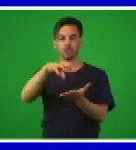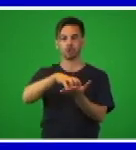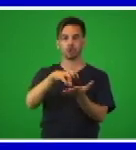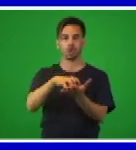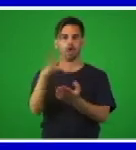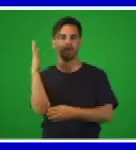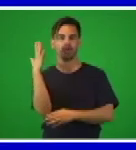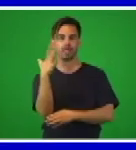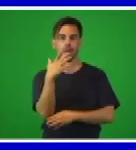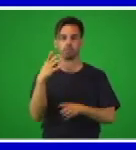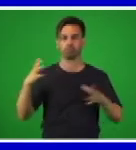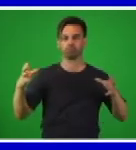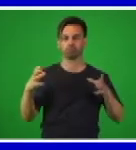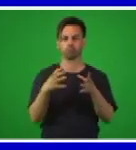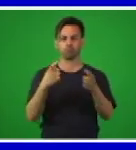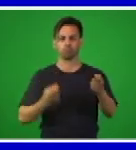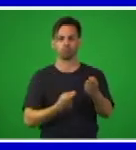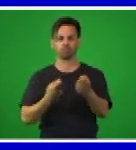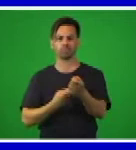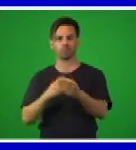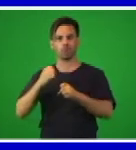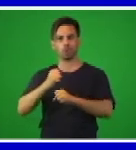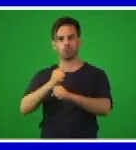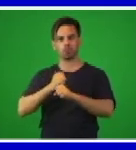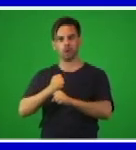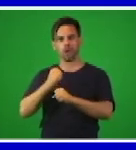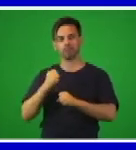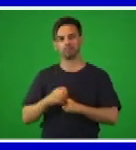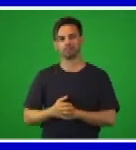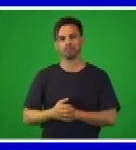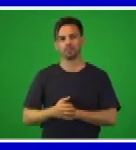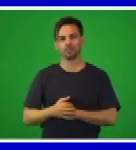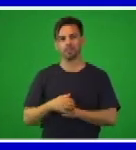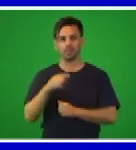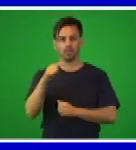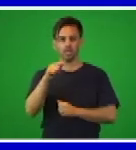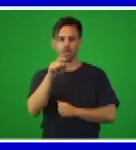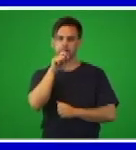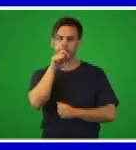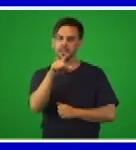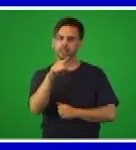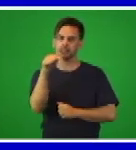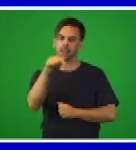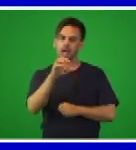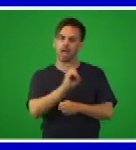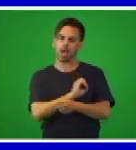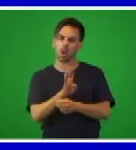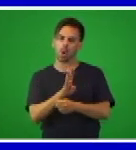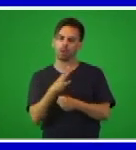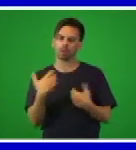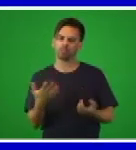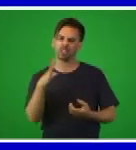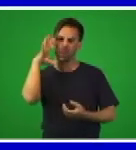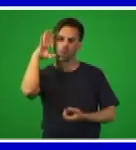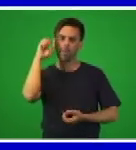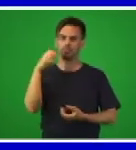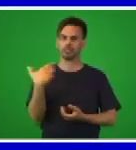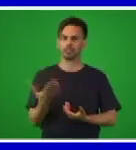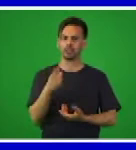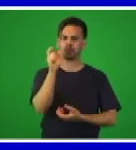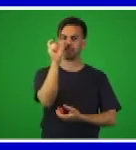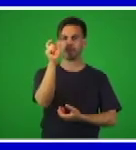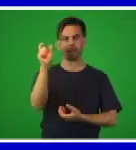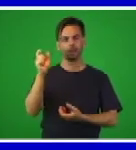de esta obra, ustedes tienen que necesariamente comprender las palabras que aparecen en ellas. Por eso le estamos